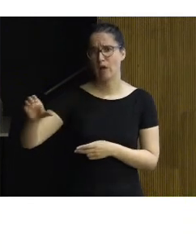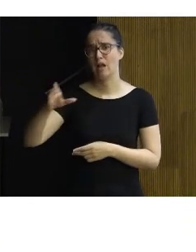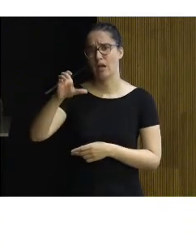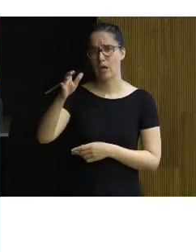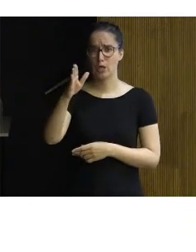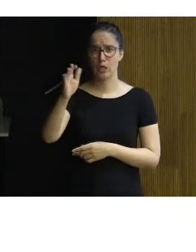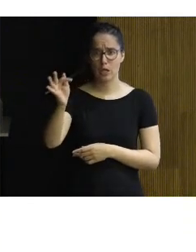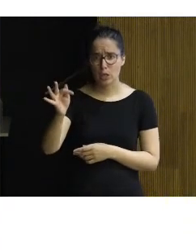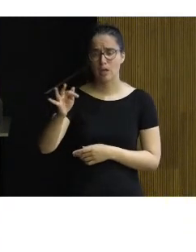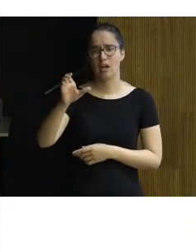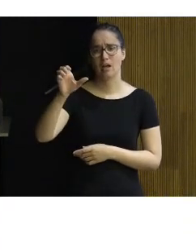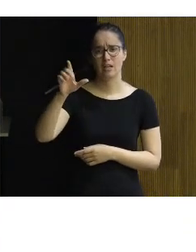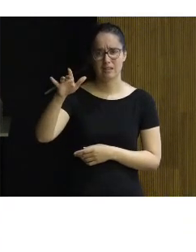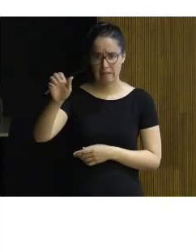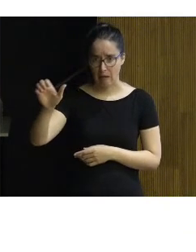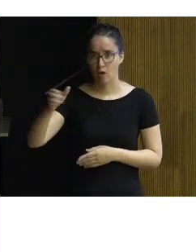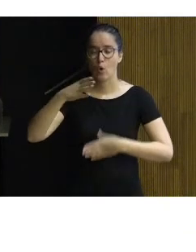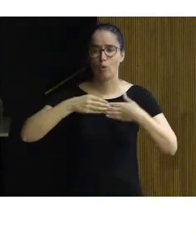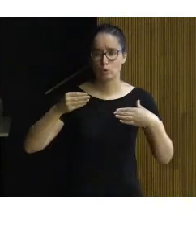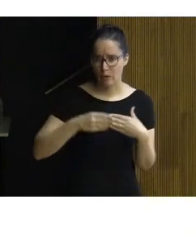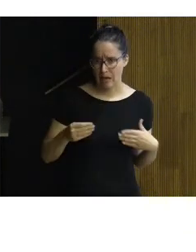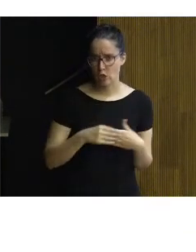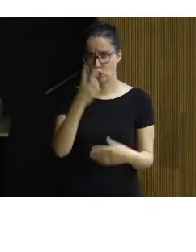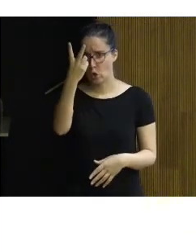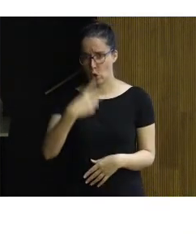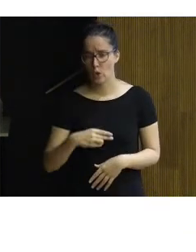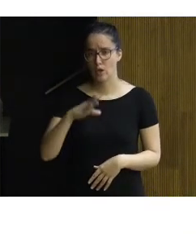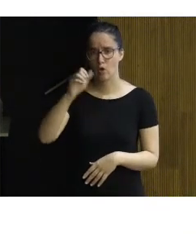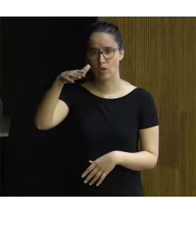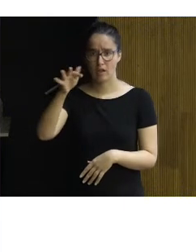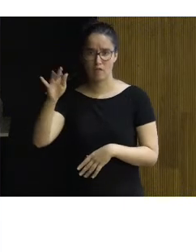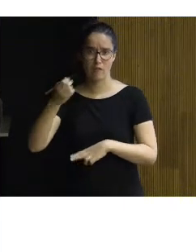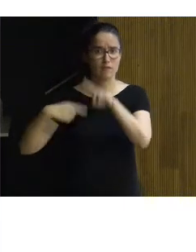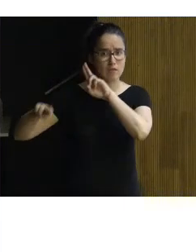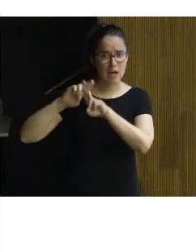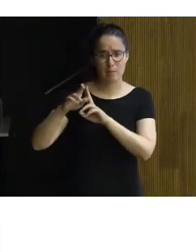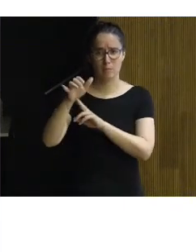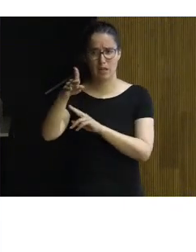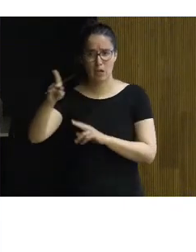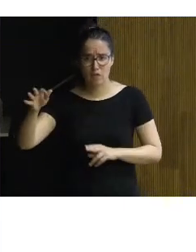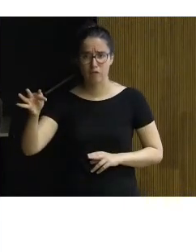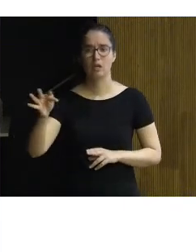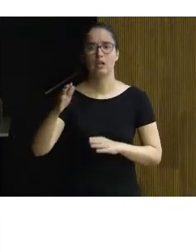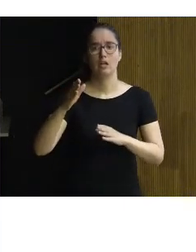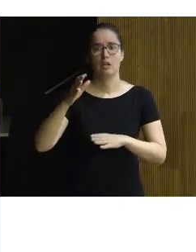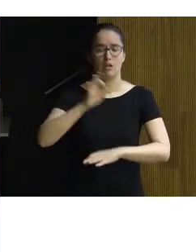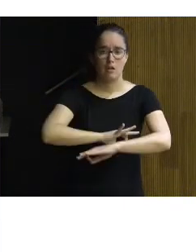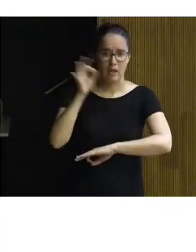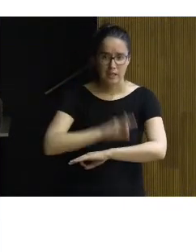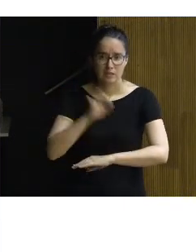ECID, el ICTE, usuarios, ONCE, COCENFE, FIAPAS, PREDIF, el CNSE,